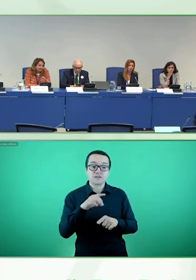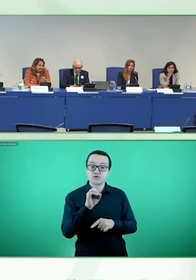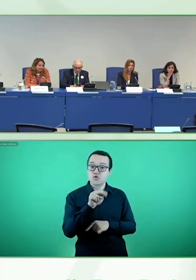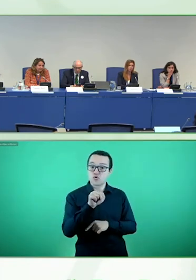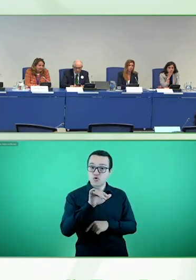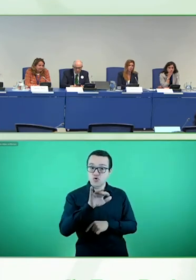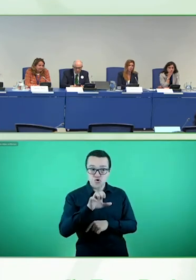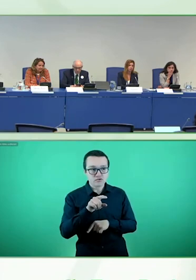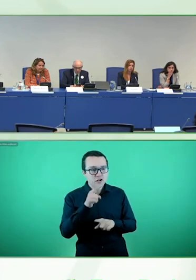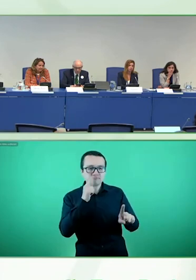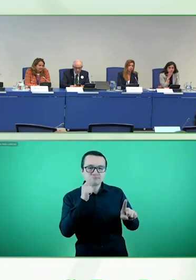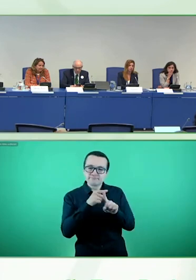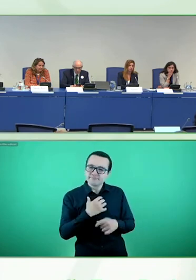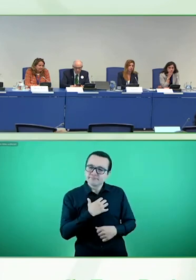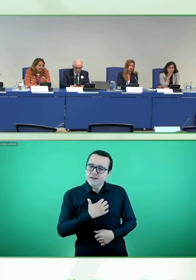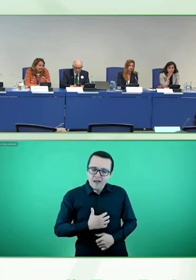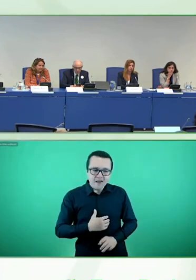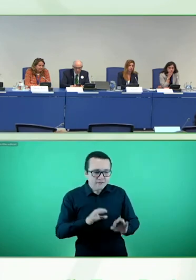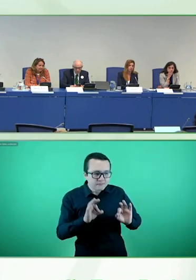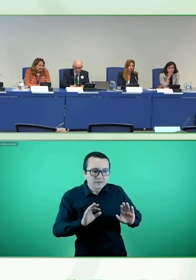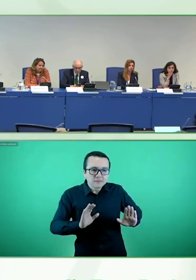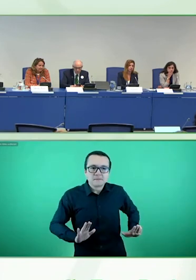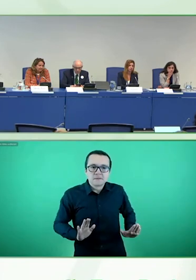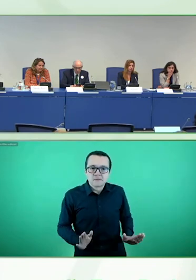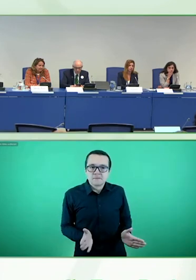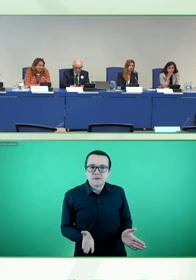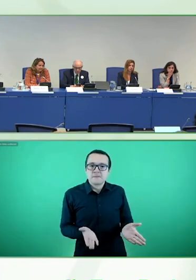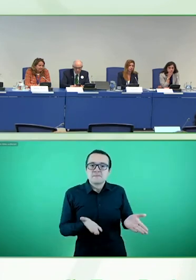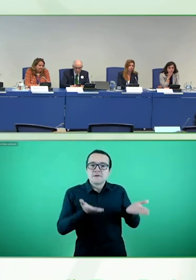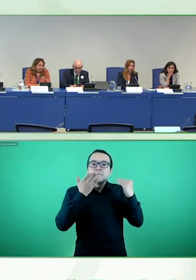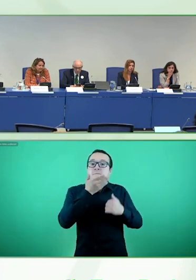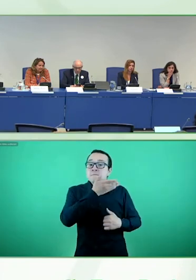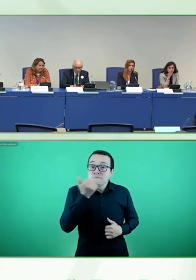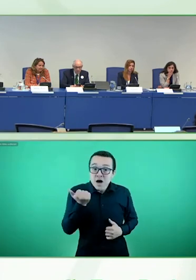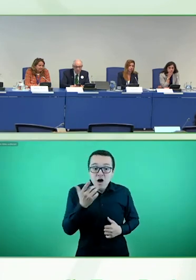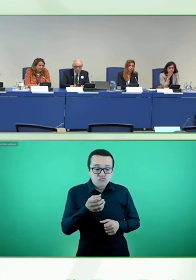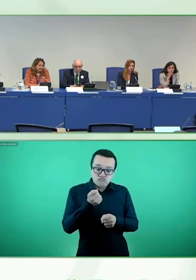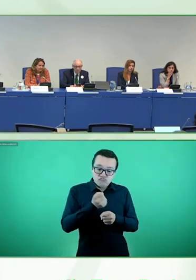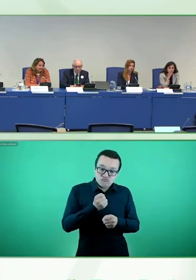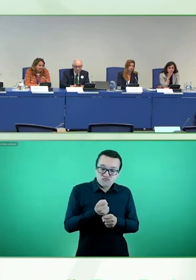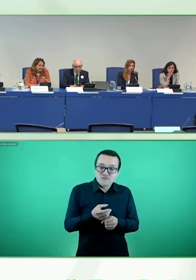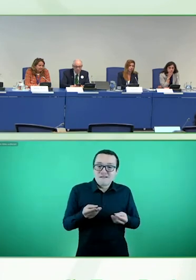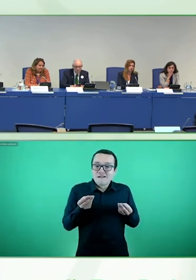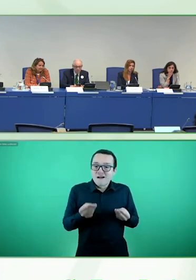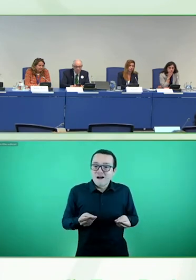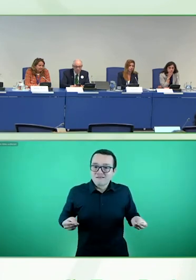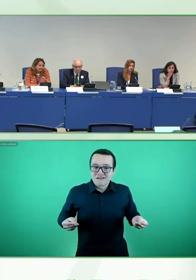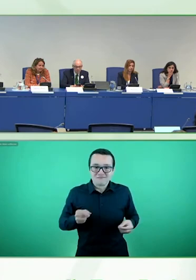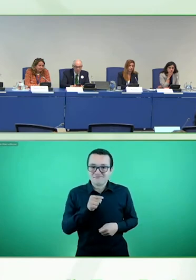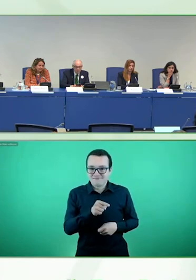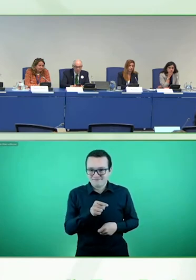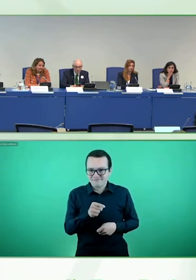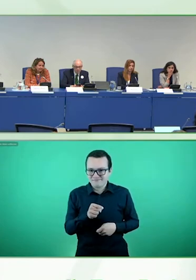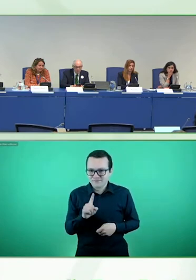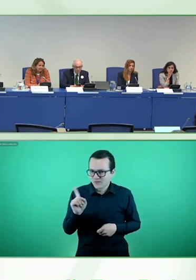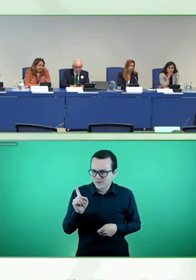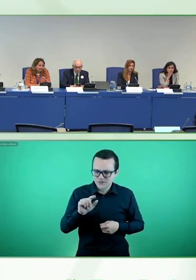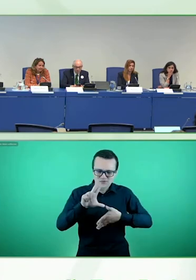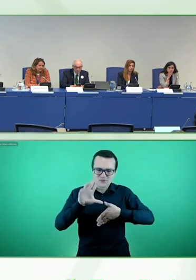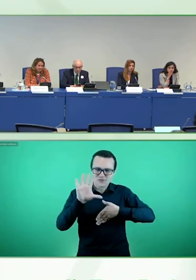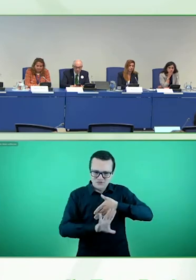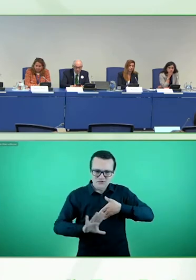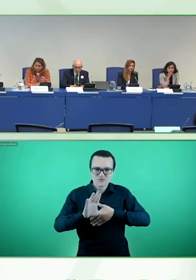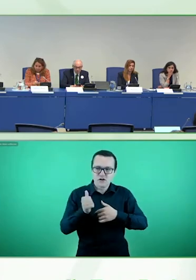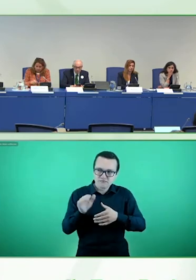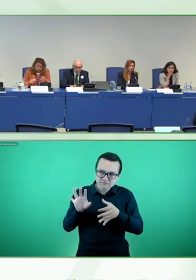por la mejora de la calidad del empleo de las personas con discapacidad en la región y lo hace a través de una colaboración con el Banco Interamericano de